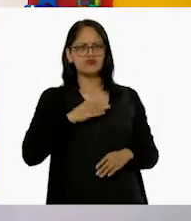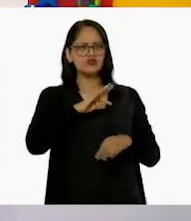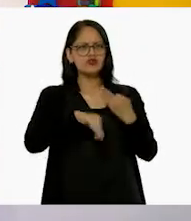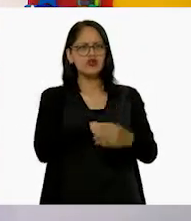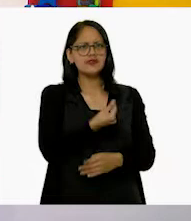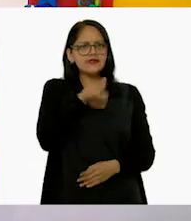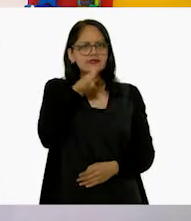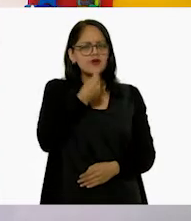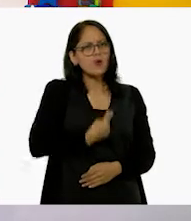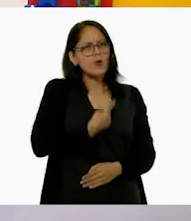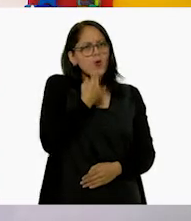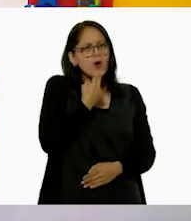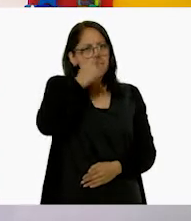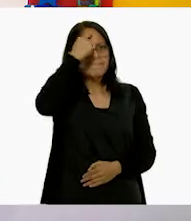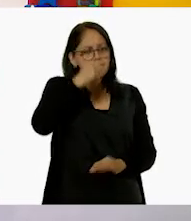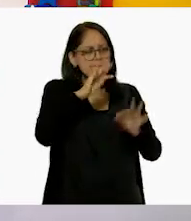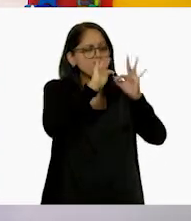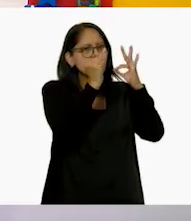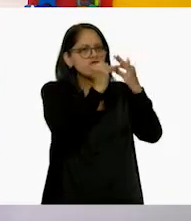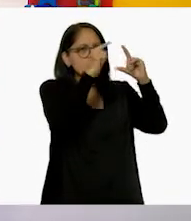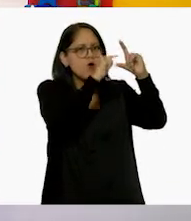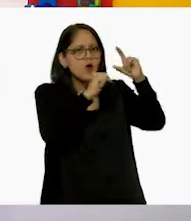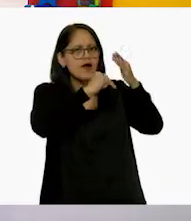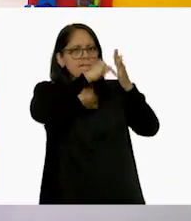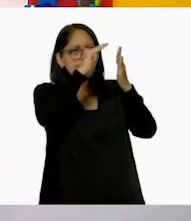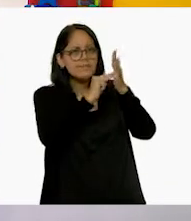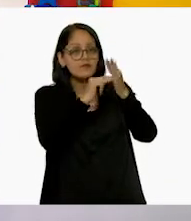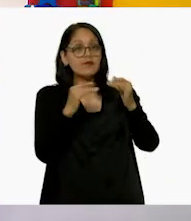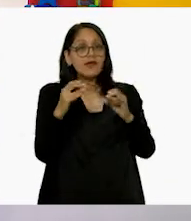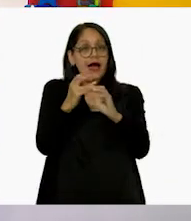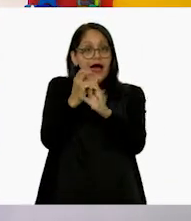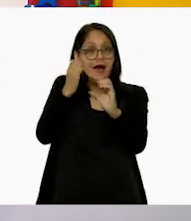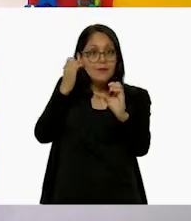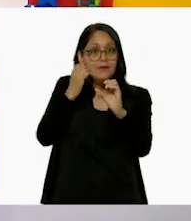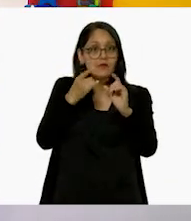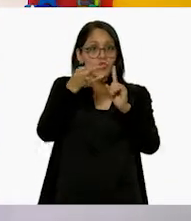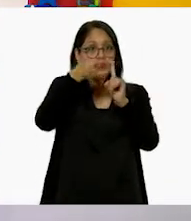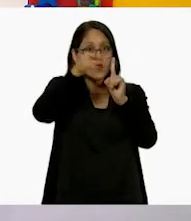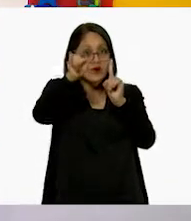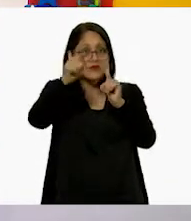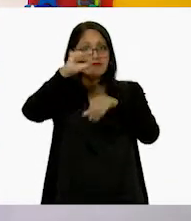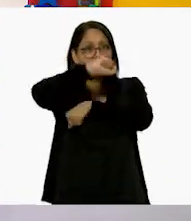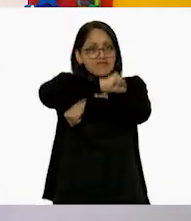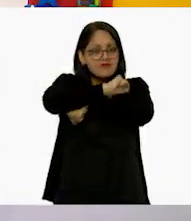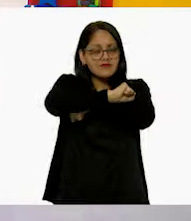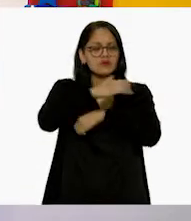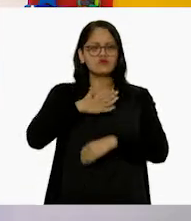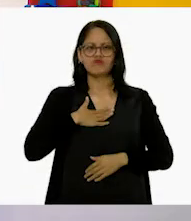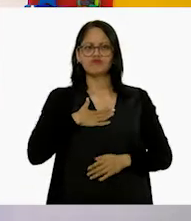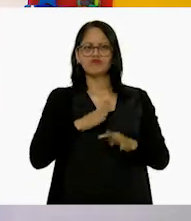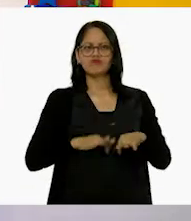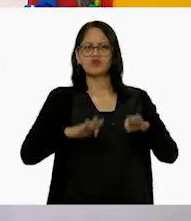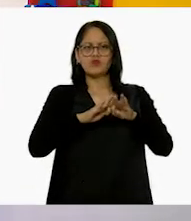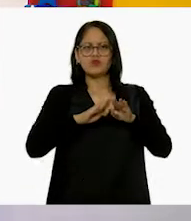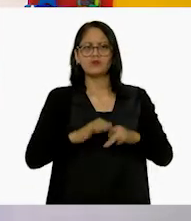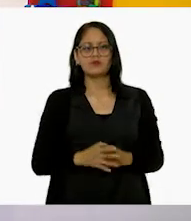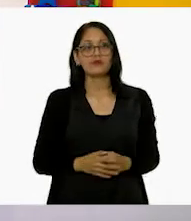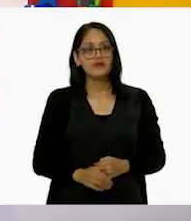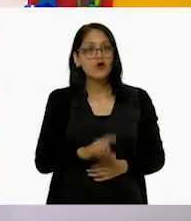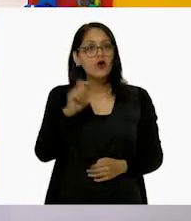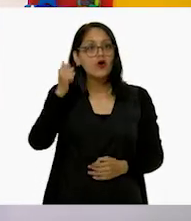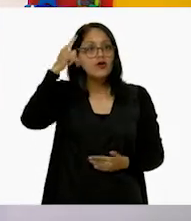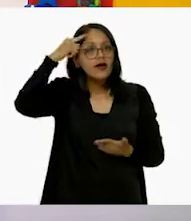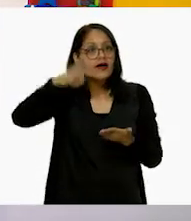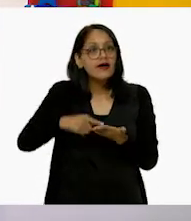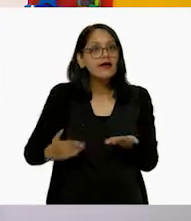me usan para pintar muchas cosas. Camiones, puertas y ventanas. ¡Guau! Salió entonces, ¿quién creen?